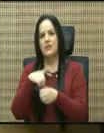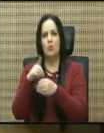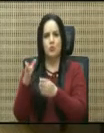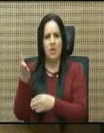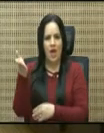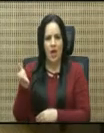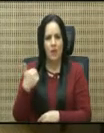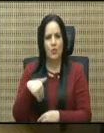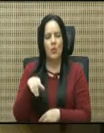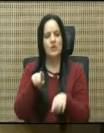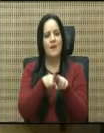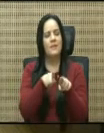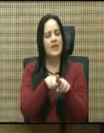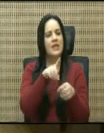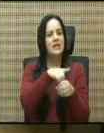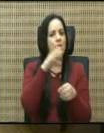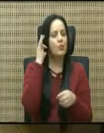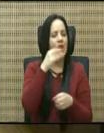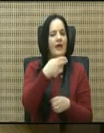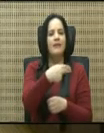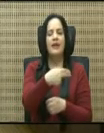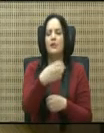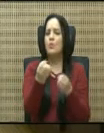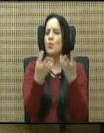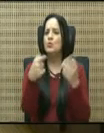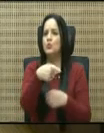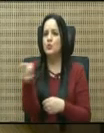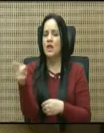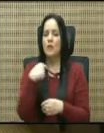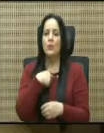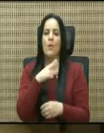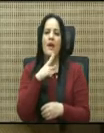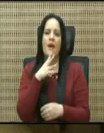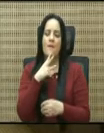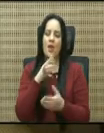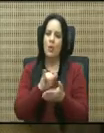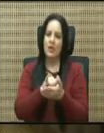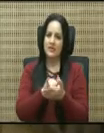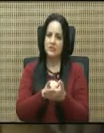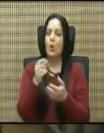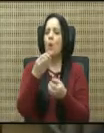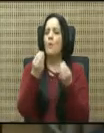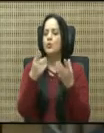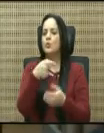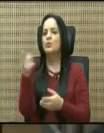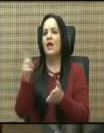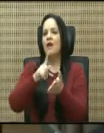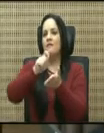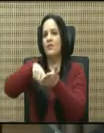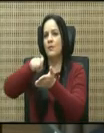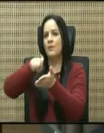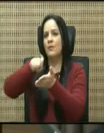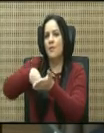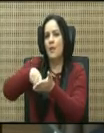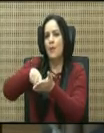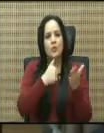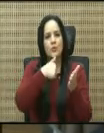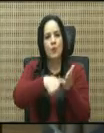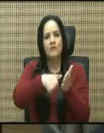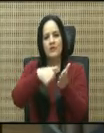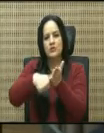Hernández, lo he conversado con muchos de ustedes. Muchos de ustedes también han firmado una serie de oficios que hemos enviado,